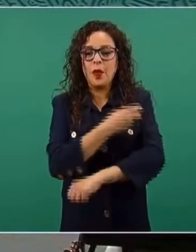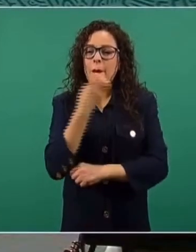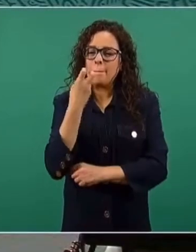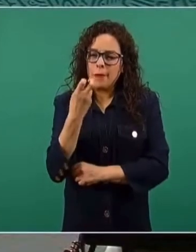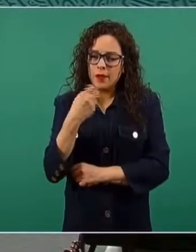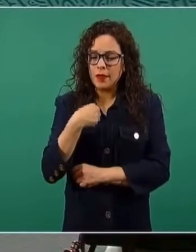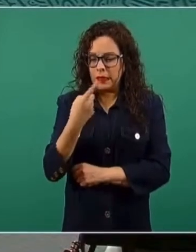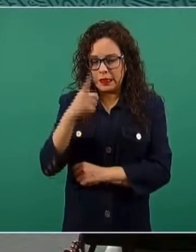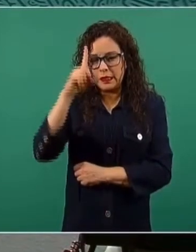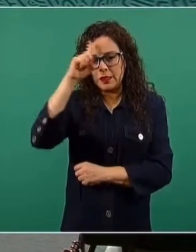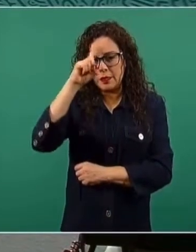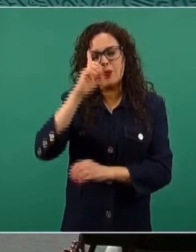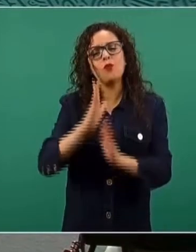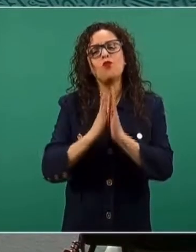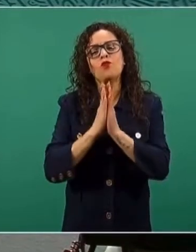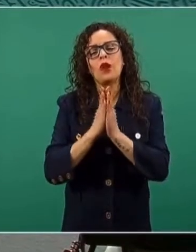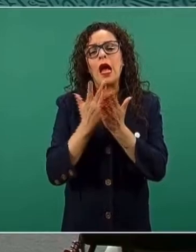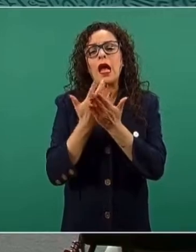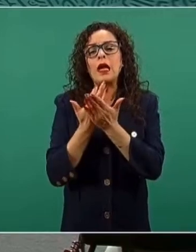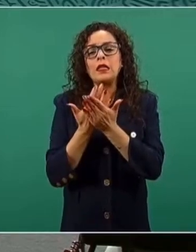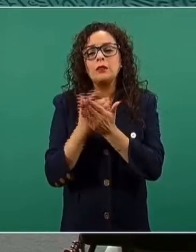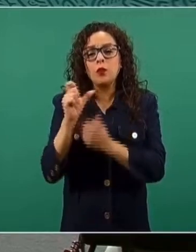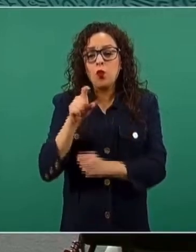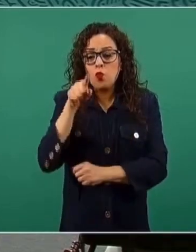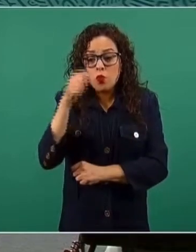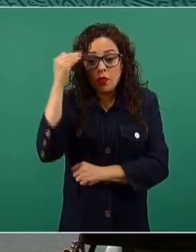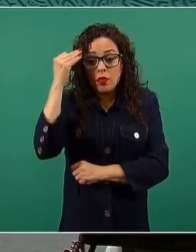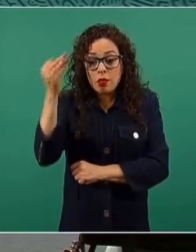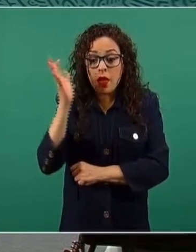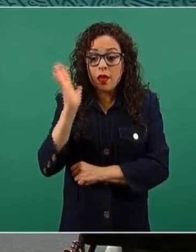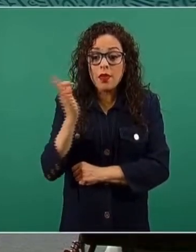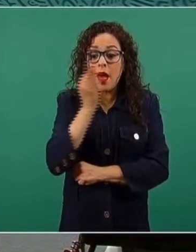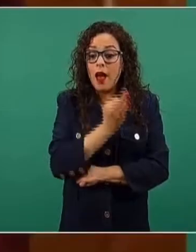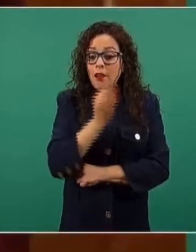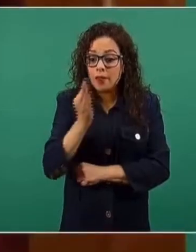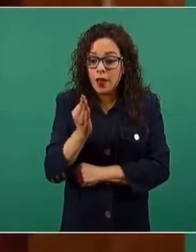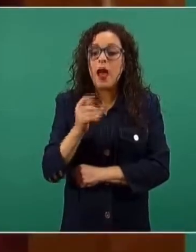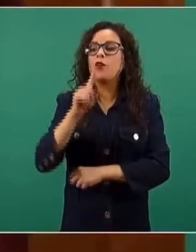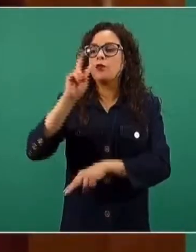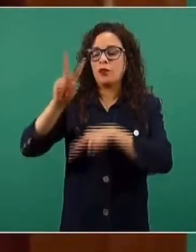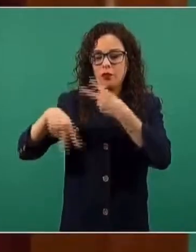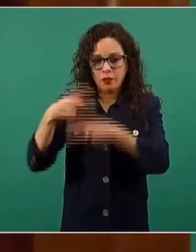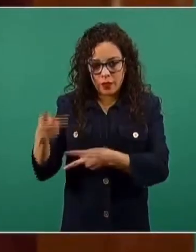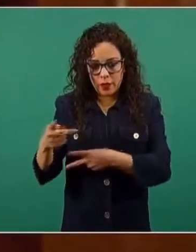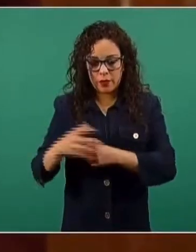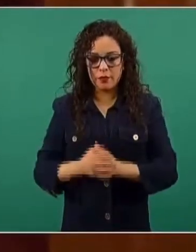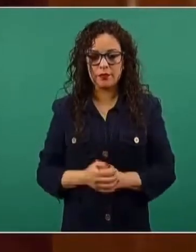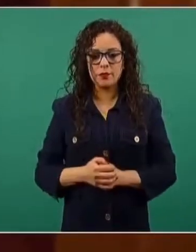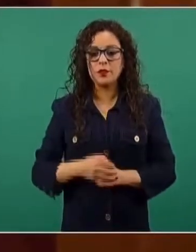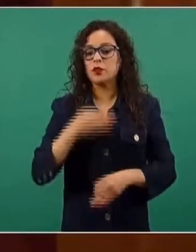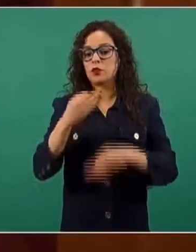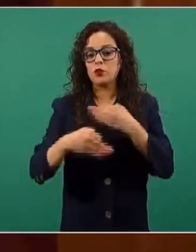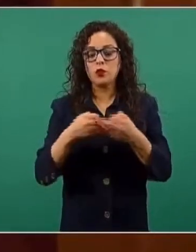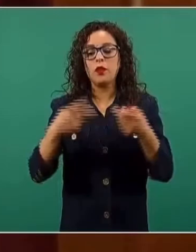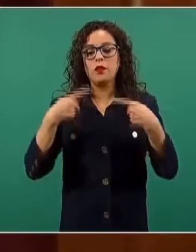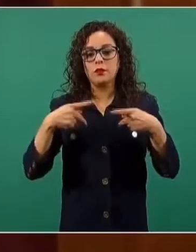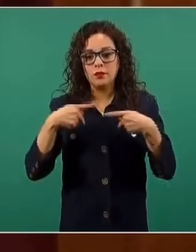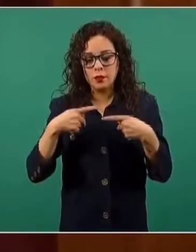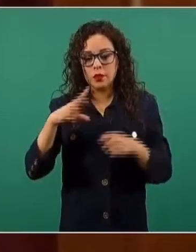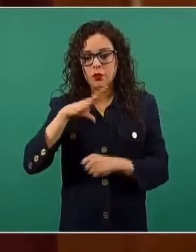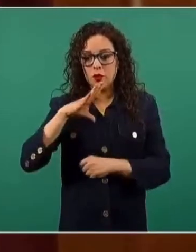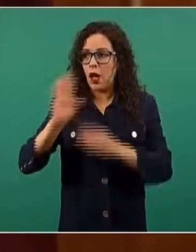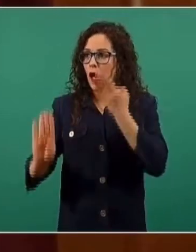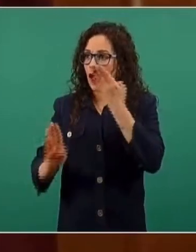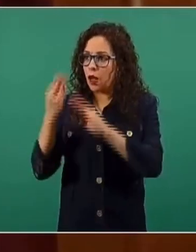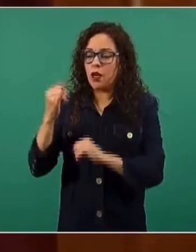esperen su turno, todas las personas que habitan el planeta y en nuestro caso todas las personas que habitan el país son